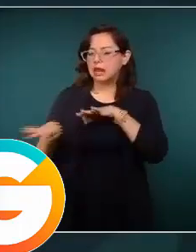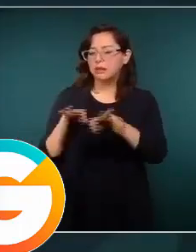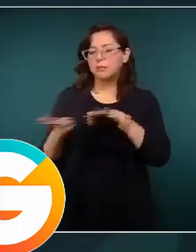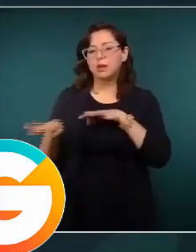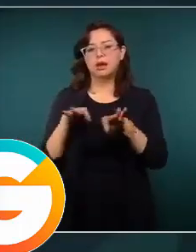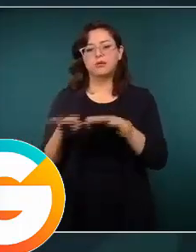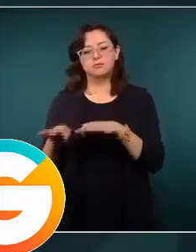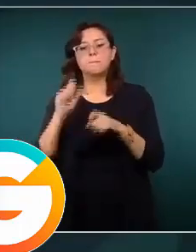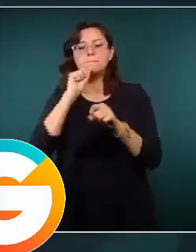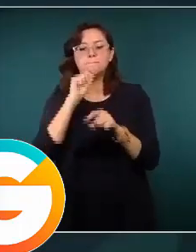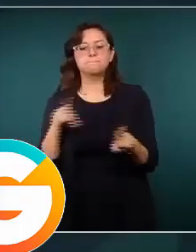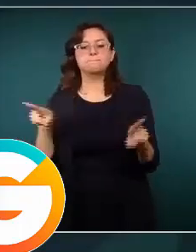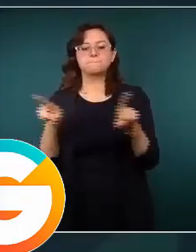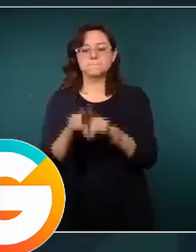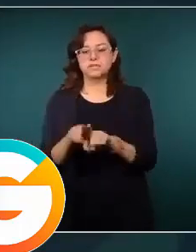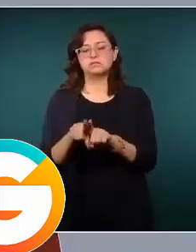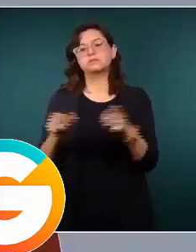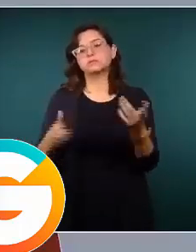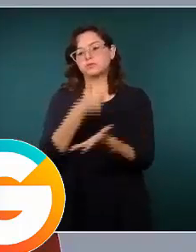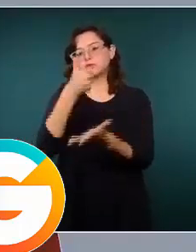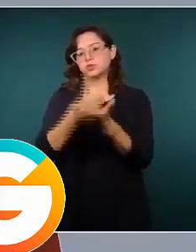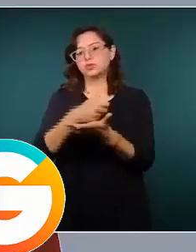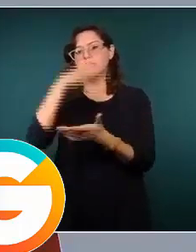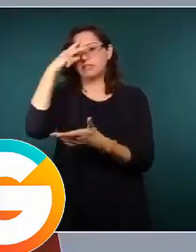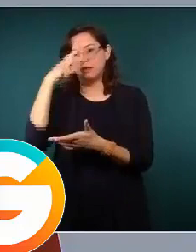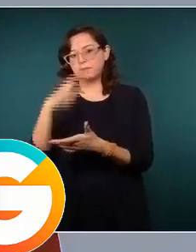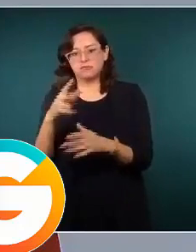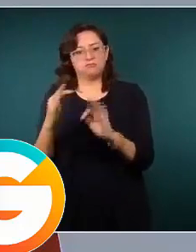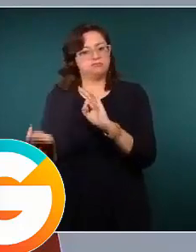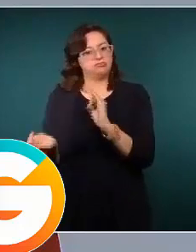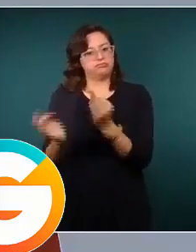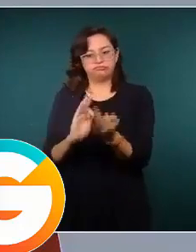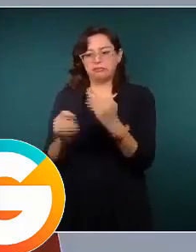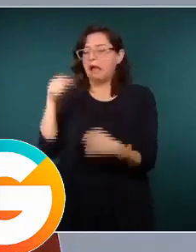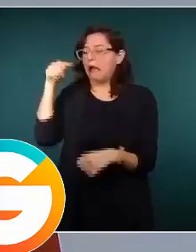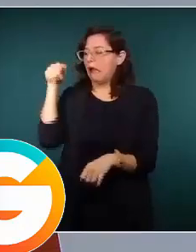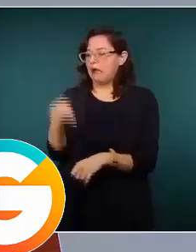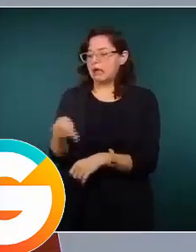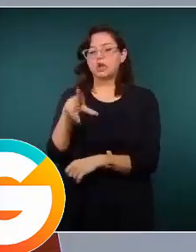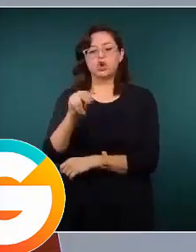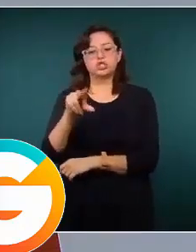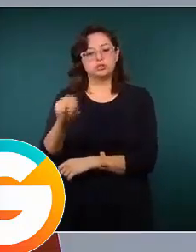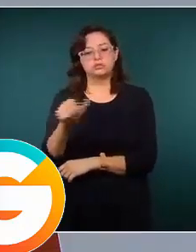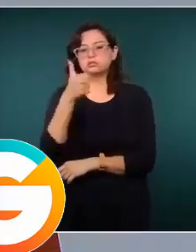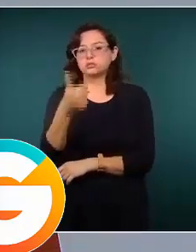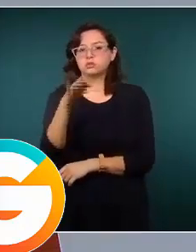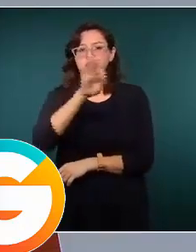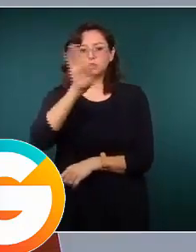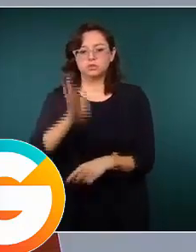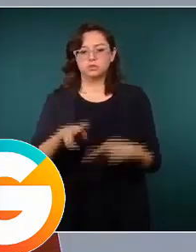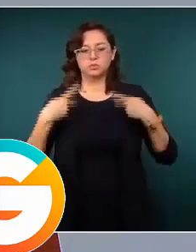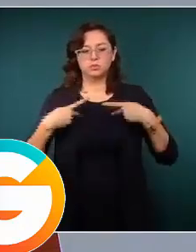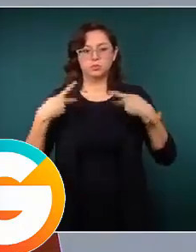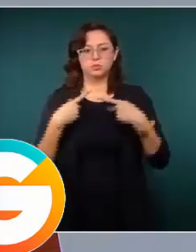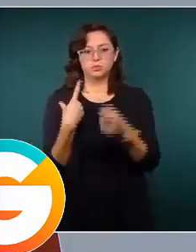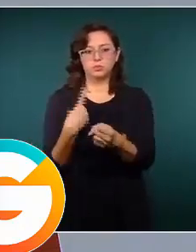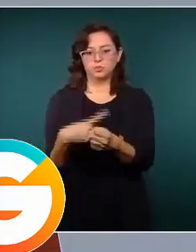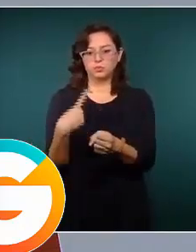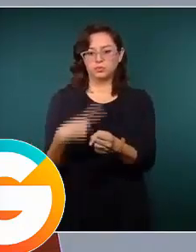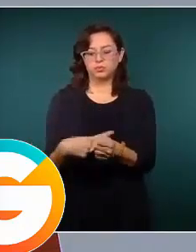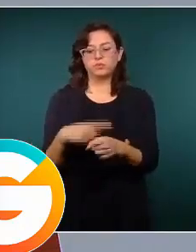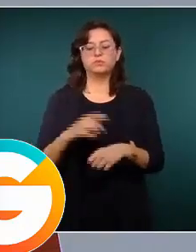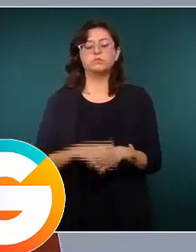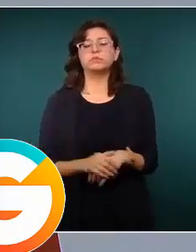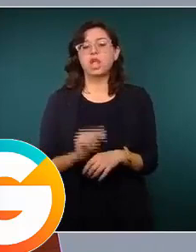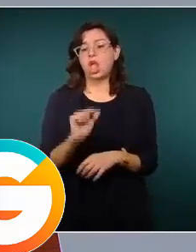esta relación que hay con el Valle de México, con la Ciudad de México, ahí se concentra el 86 por ciento de los casos, aproximadamente el